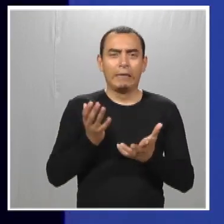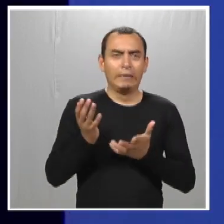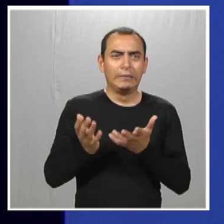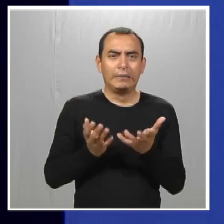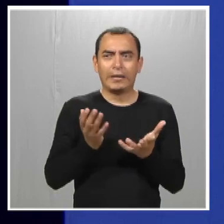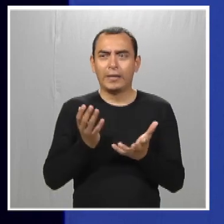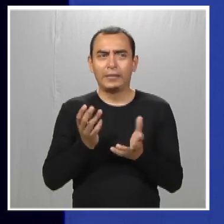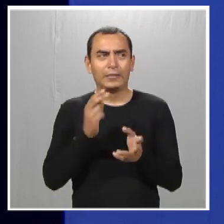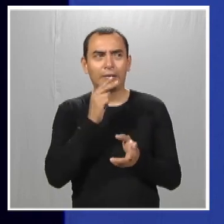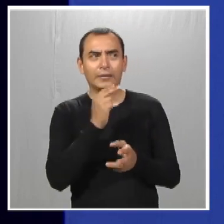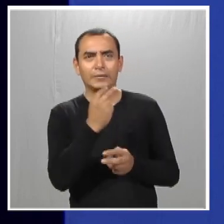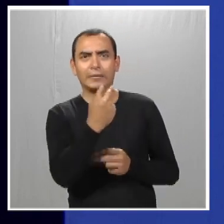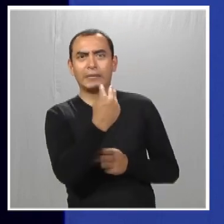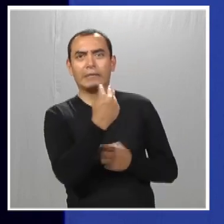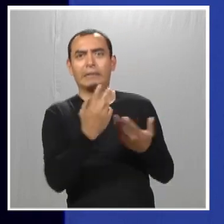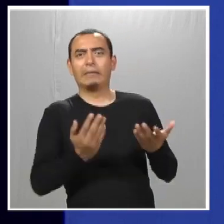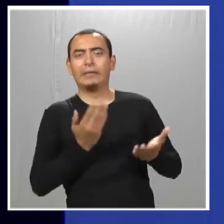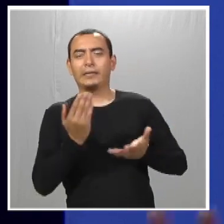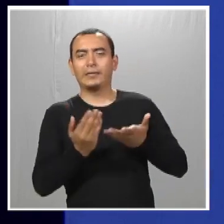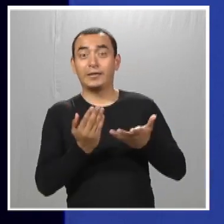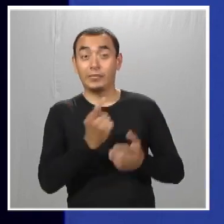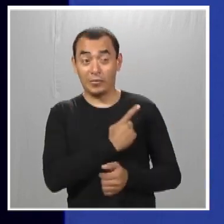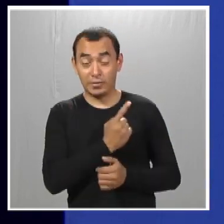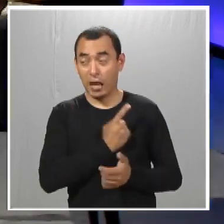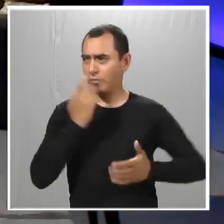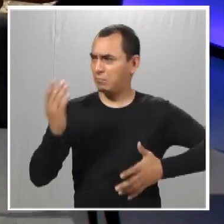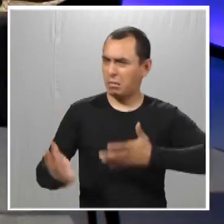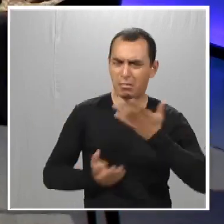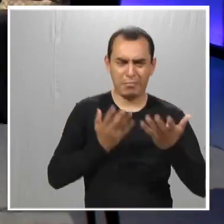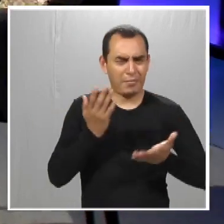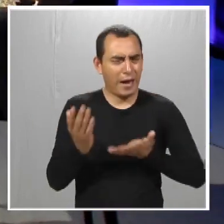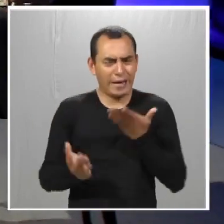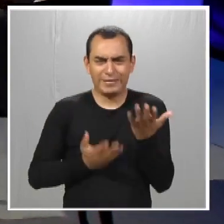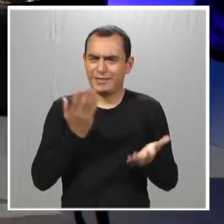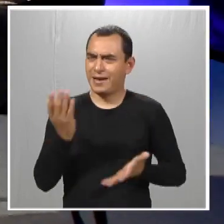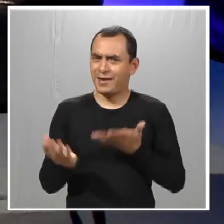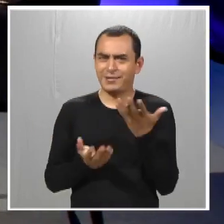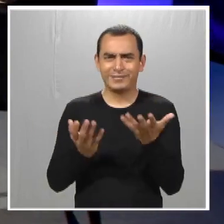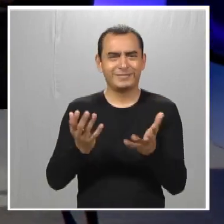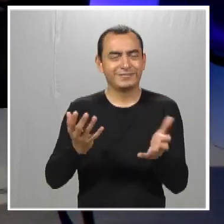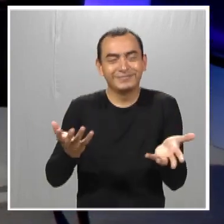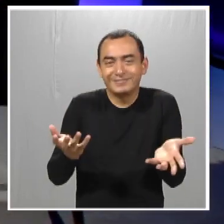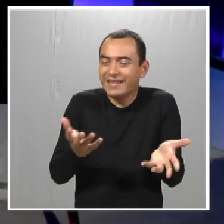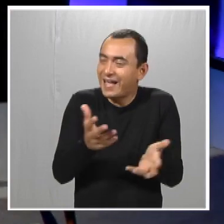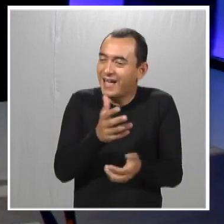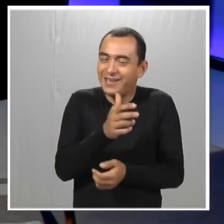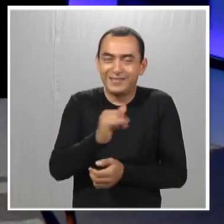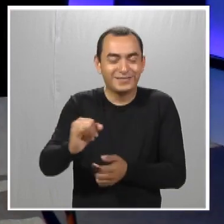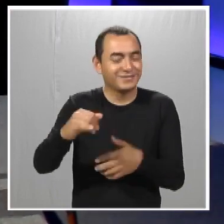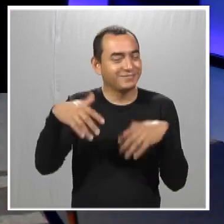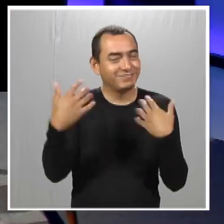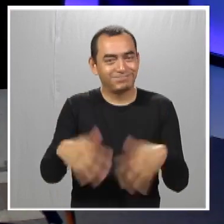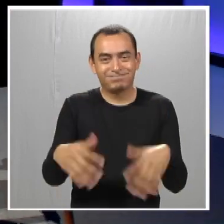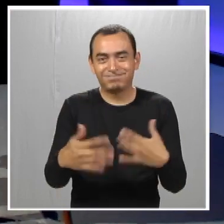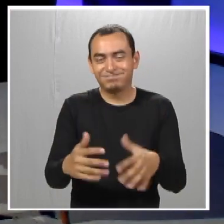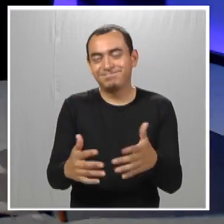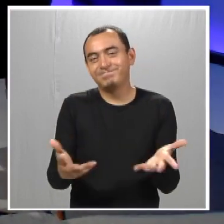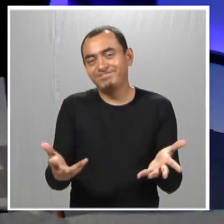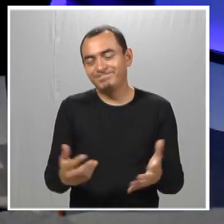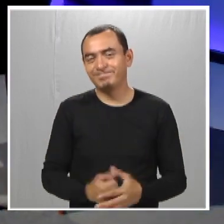o ni bailan o están viendo que el papá esté bien. Y cuando están solos bailan el perreo intenso, todo. Entonces,